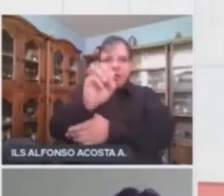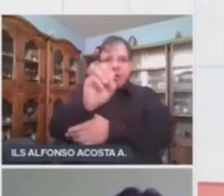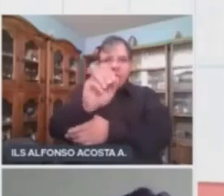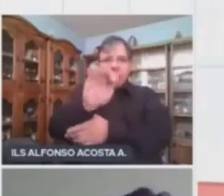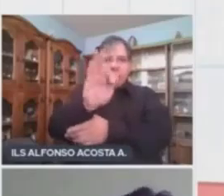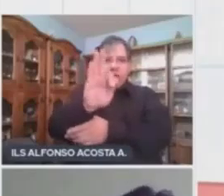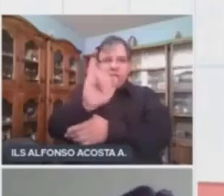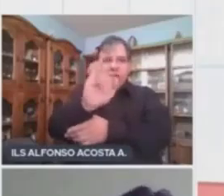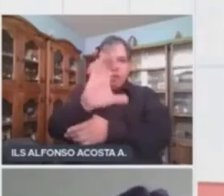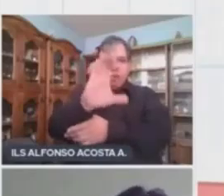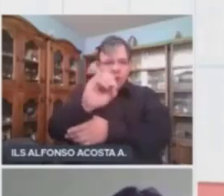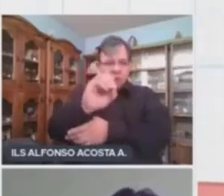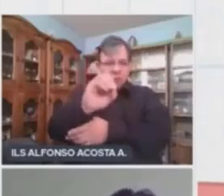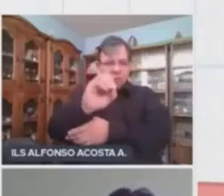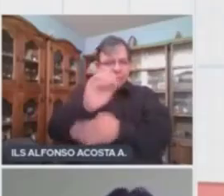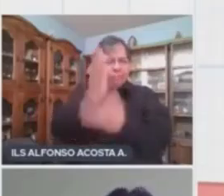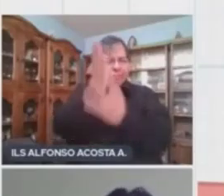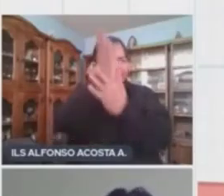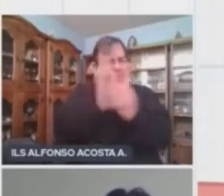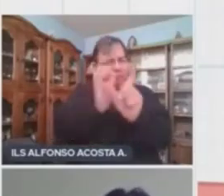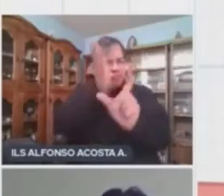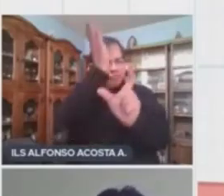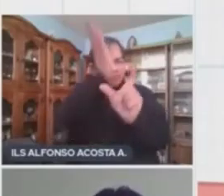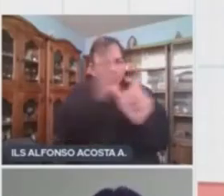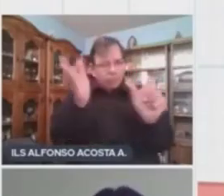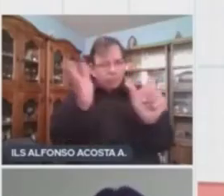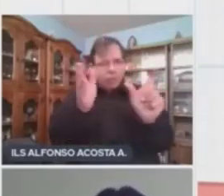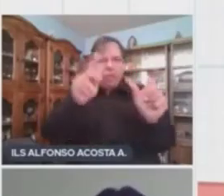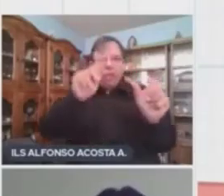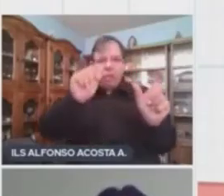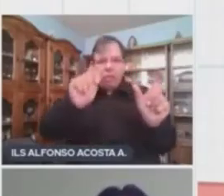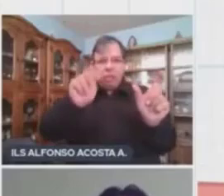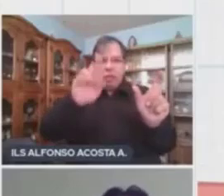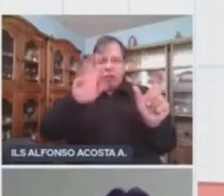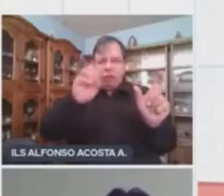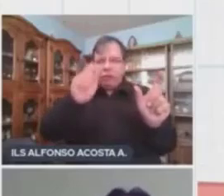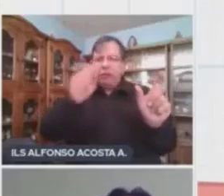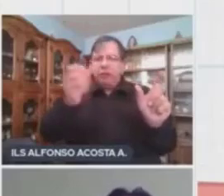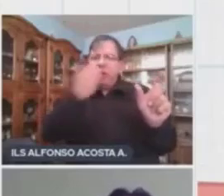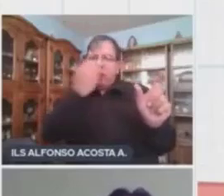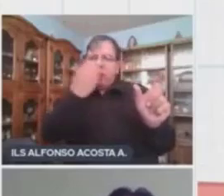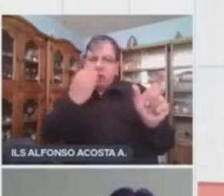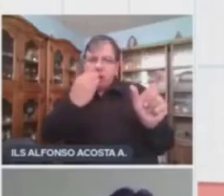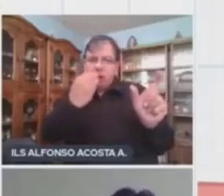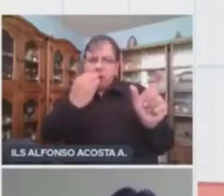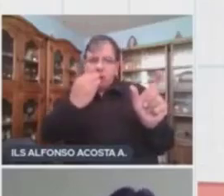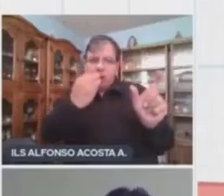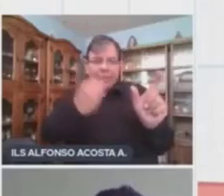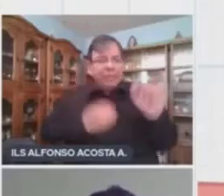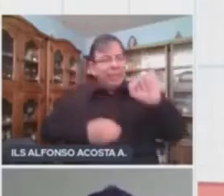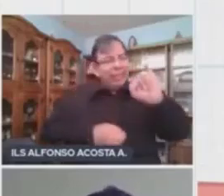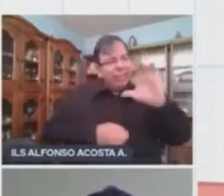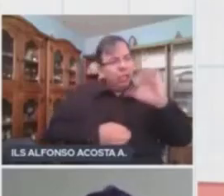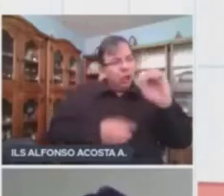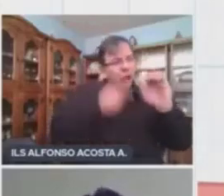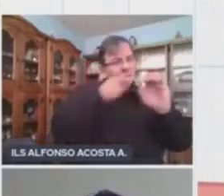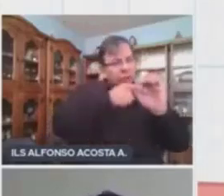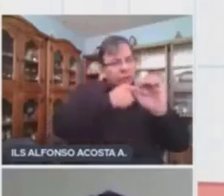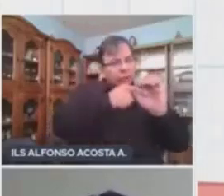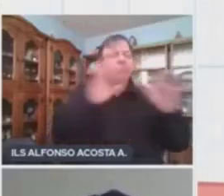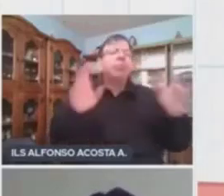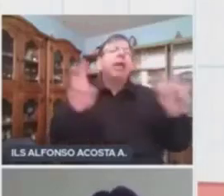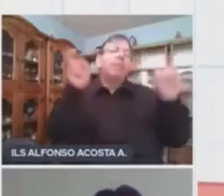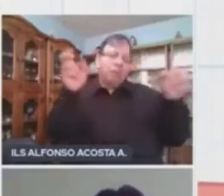de trofos, que se refiere a la alimentación, y el sufijo ico, que es relativo